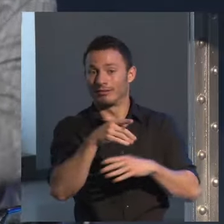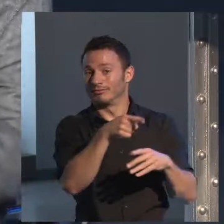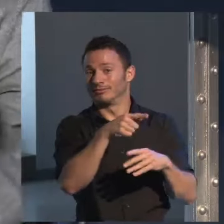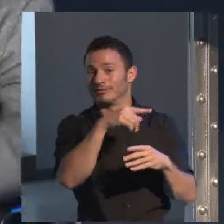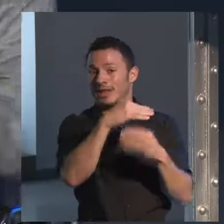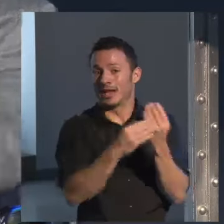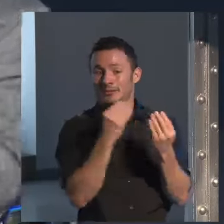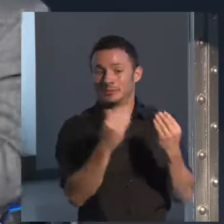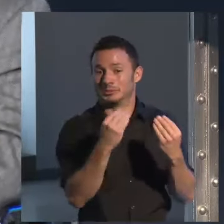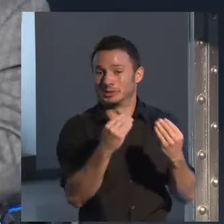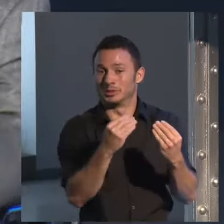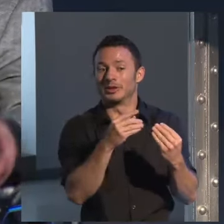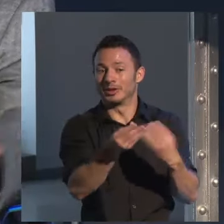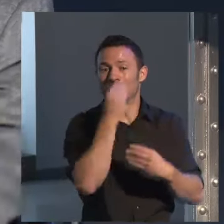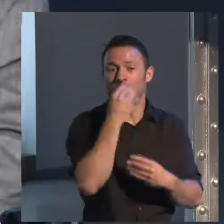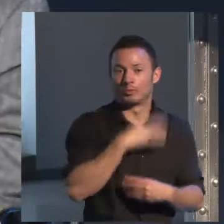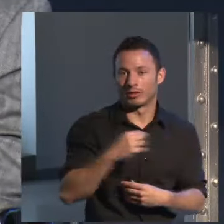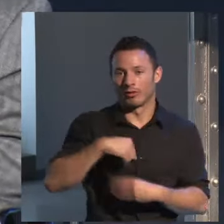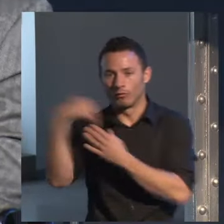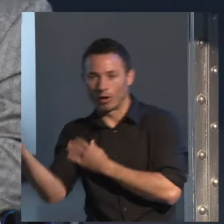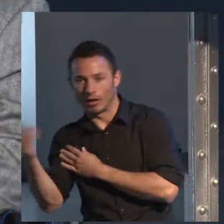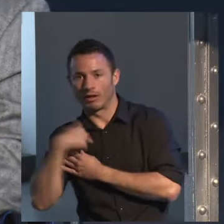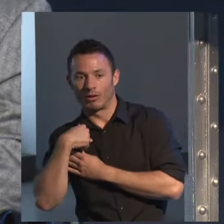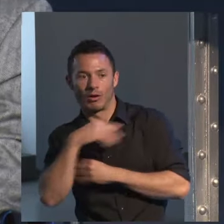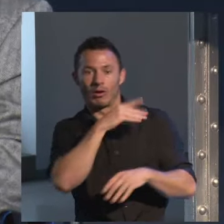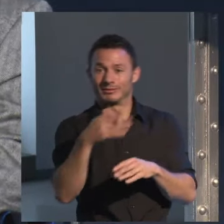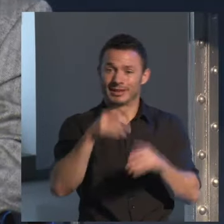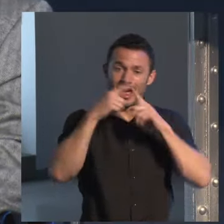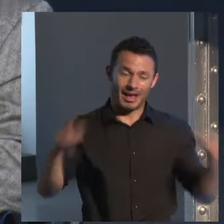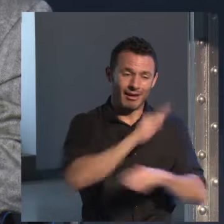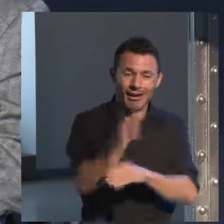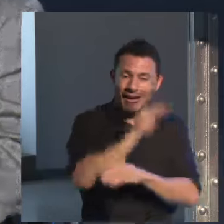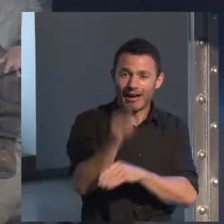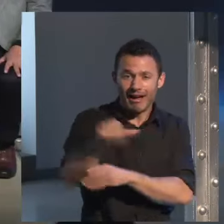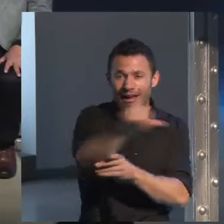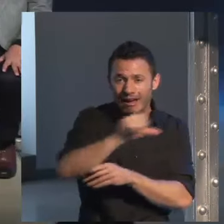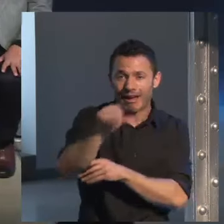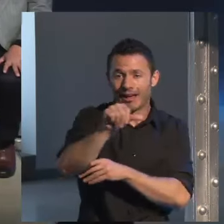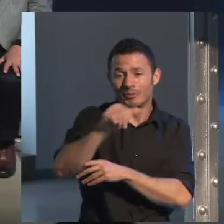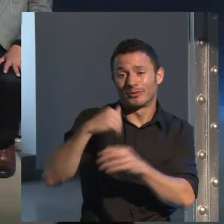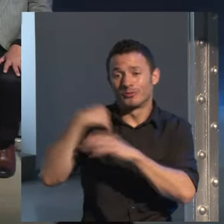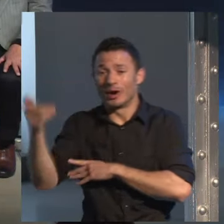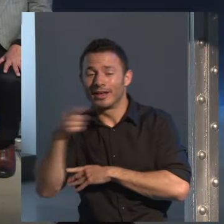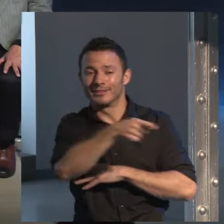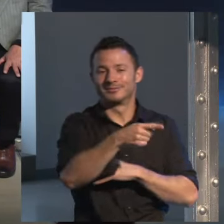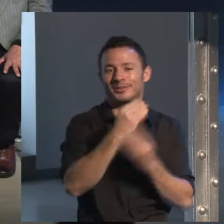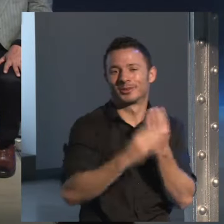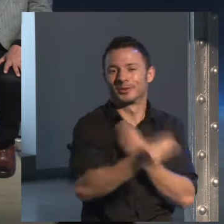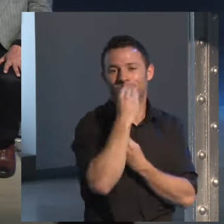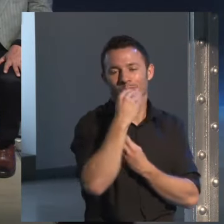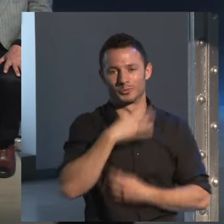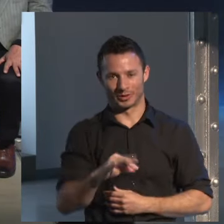echándole agua y regando y atendiendo los plátanos, puedo comerlo. Pues aparte de esa afición, sí que les puedo también comentar